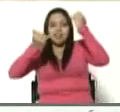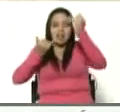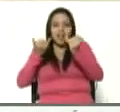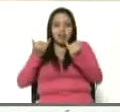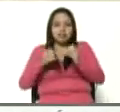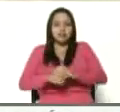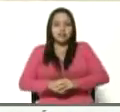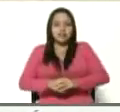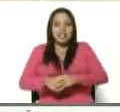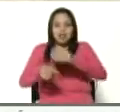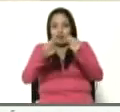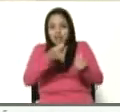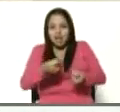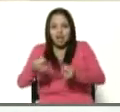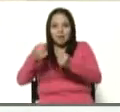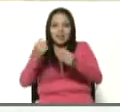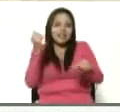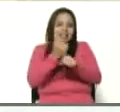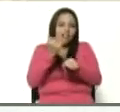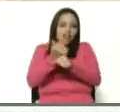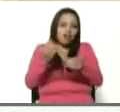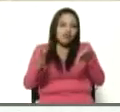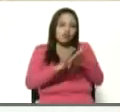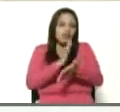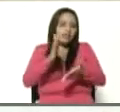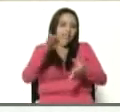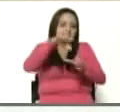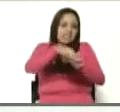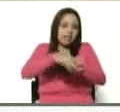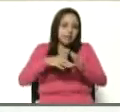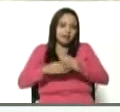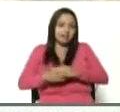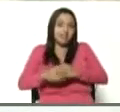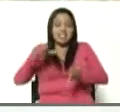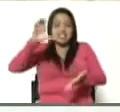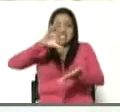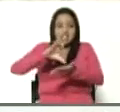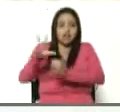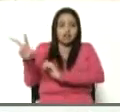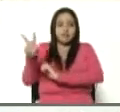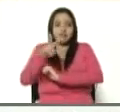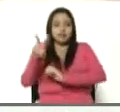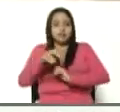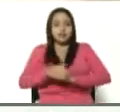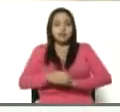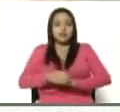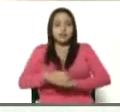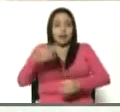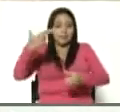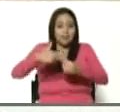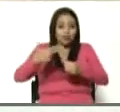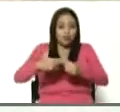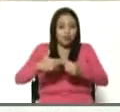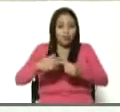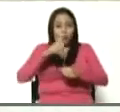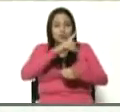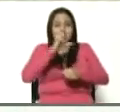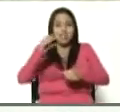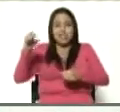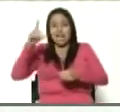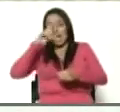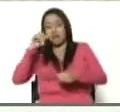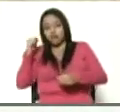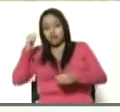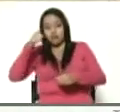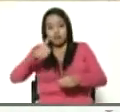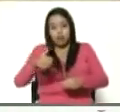una agro economía productiva, si el centro de Venezuela fue el petróleo 100 años, como se lo explicó David,